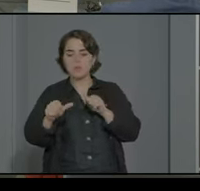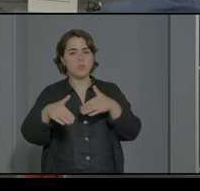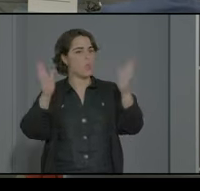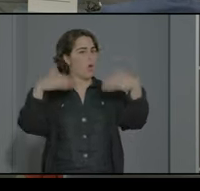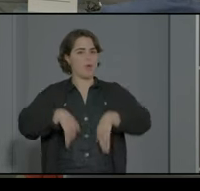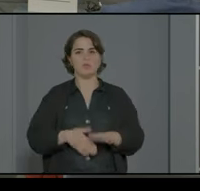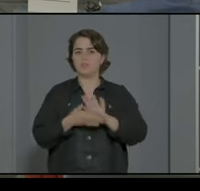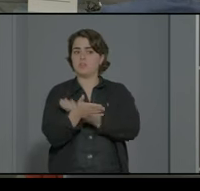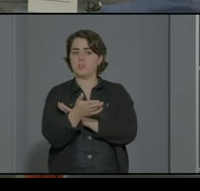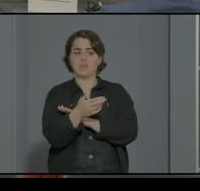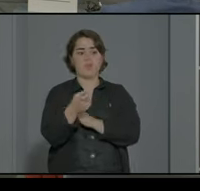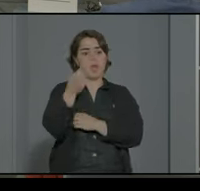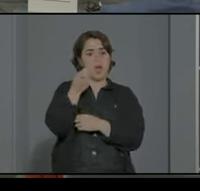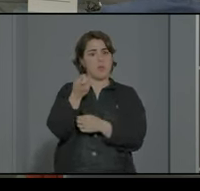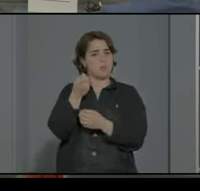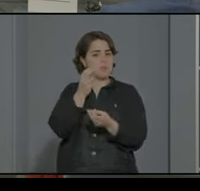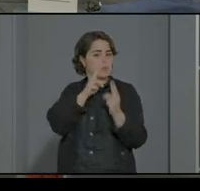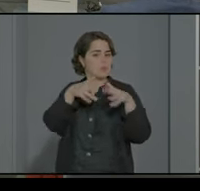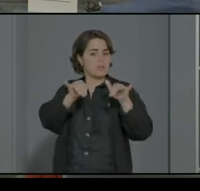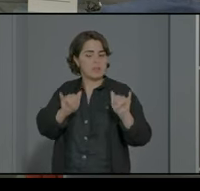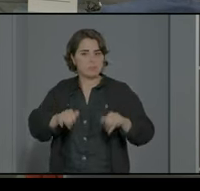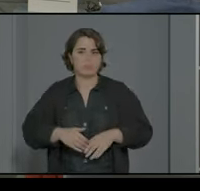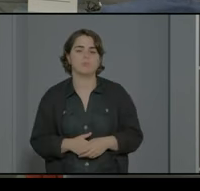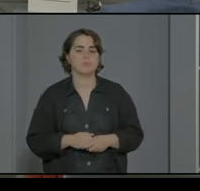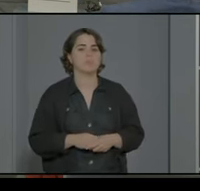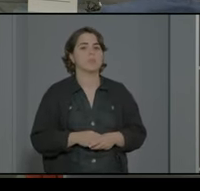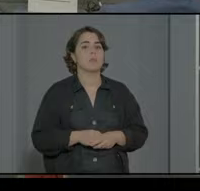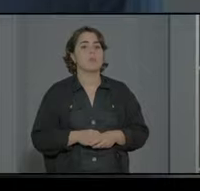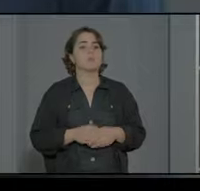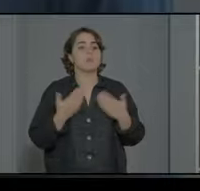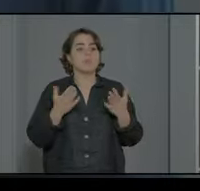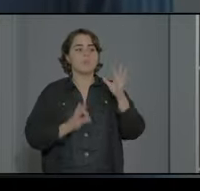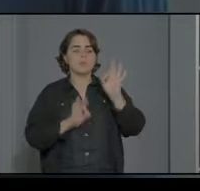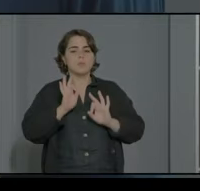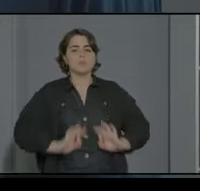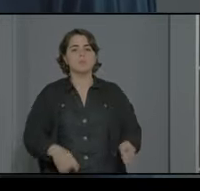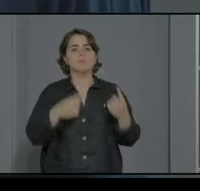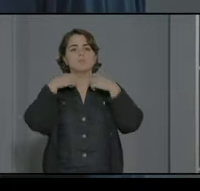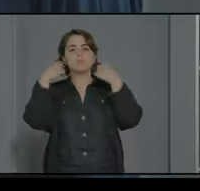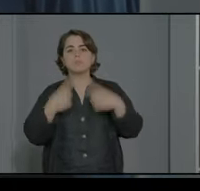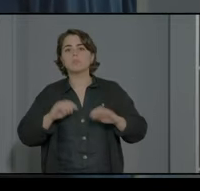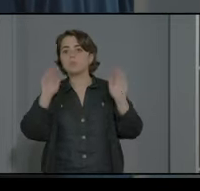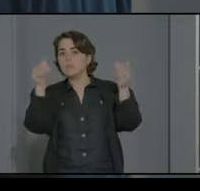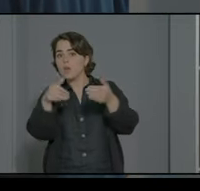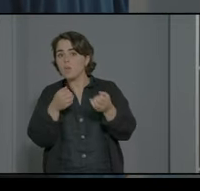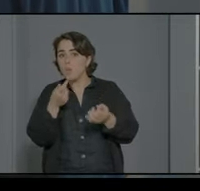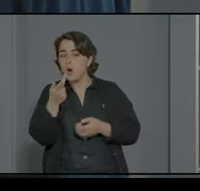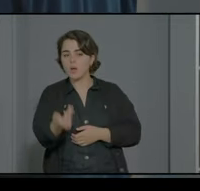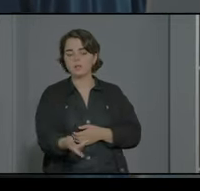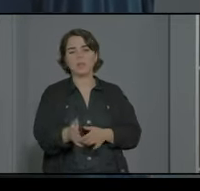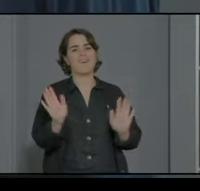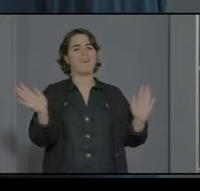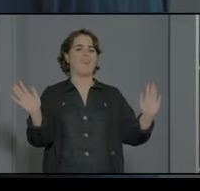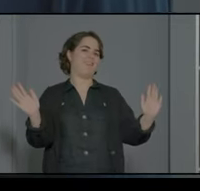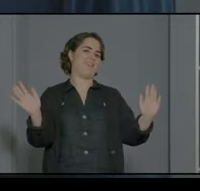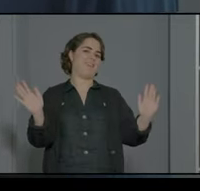no hay respuesta para nuestros alumnos ninguna ¿cuál es el porcentaje de fracaso escolar de personas con TEA? ah no es que